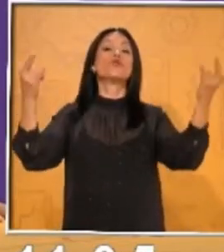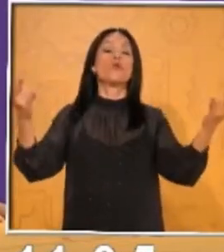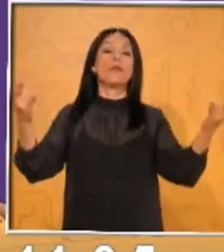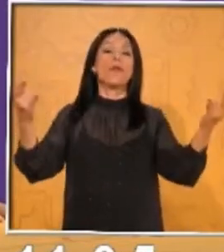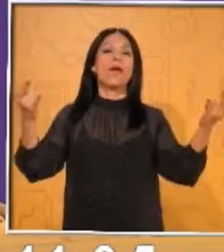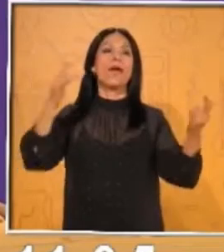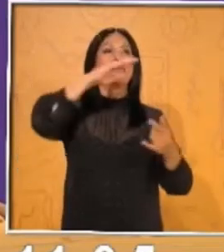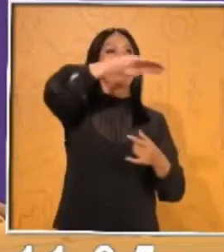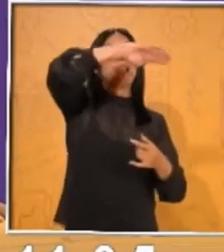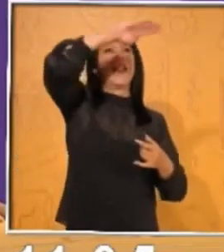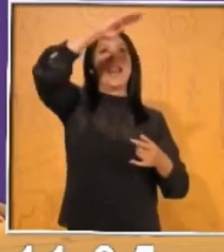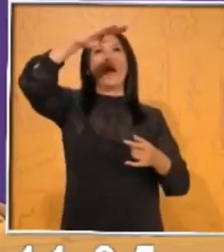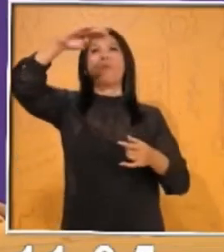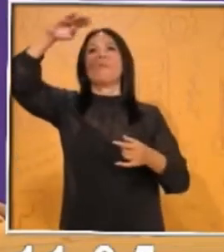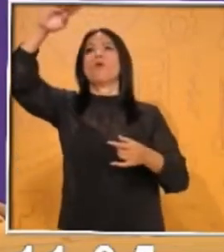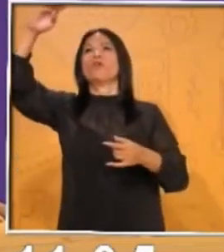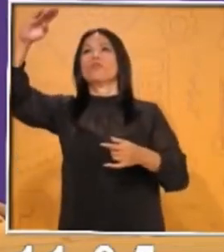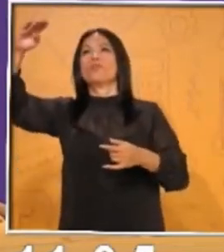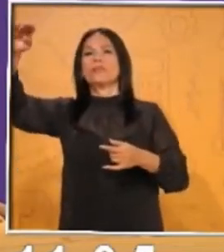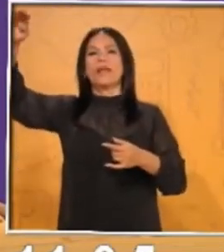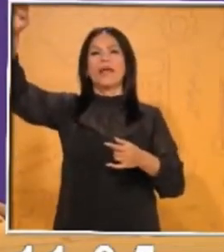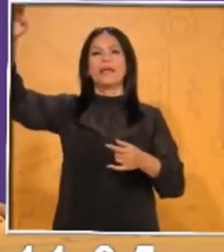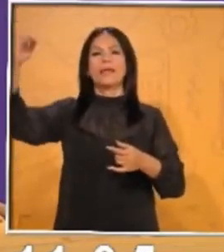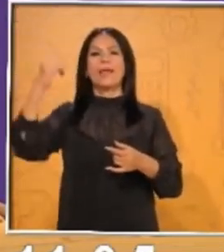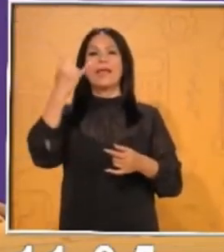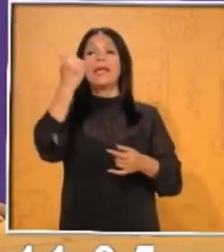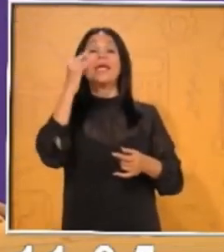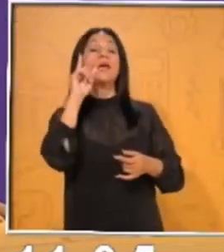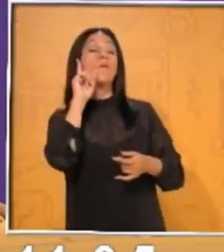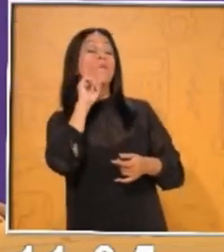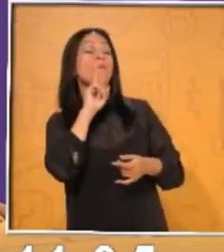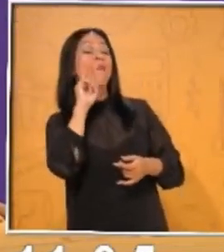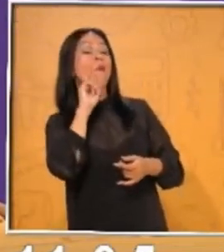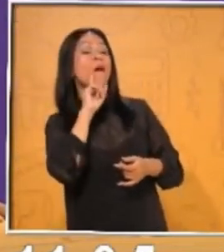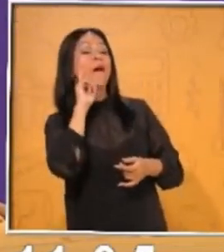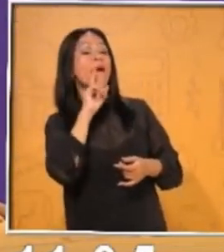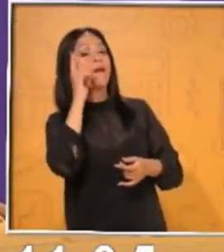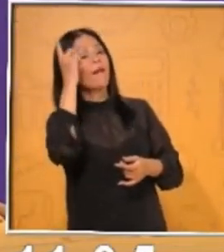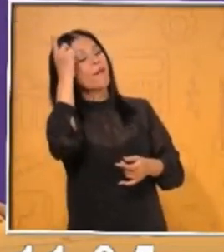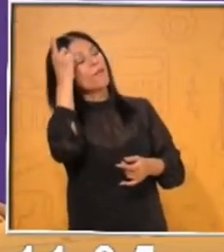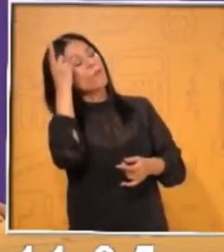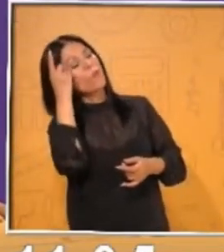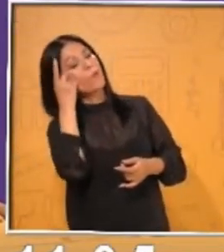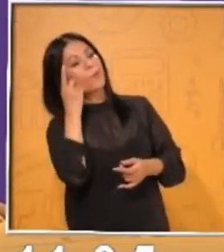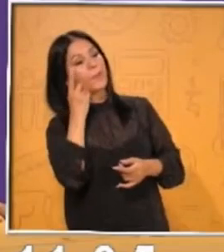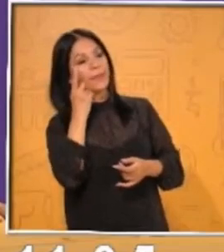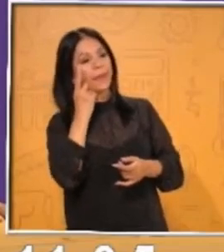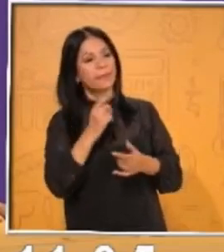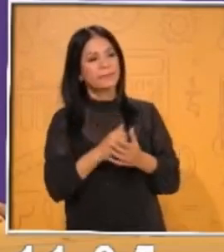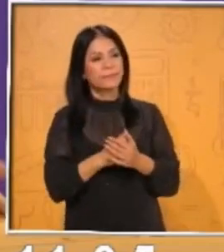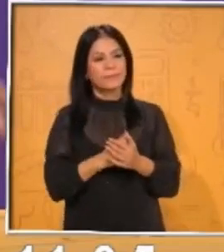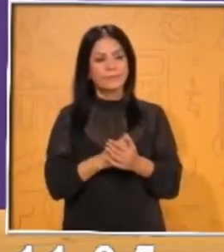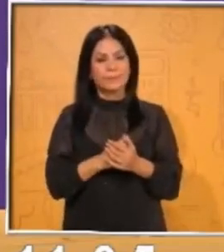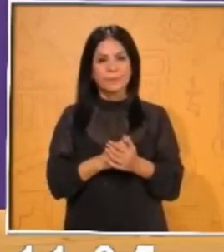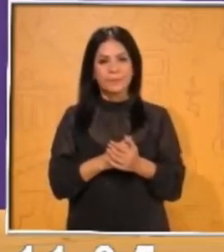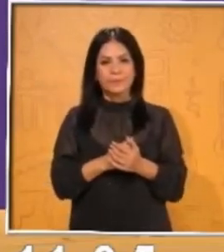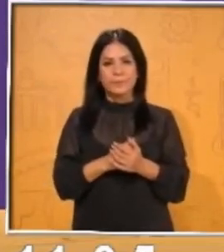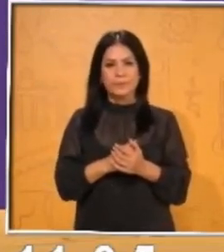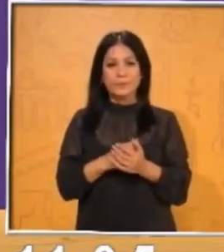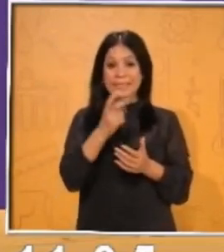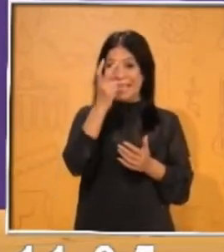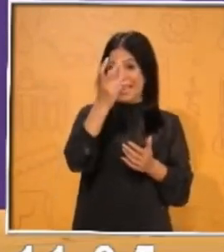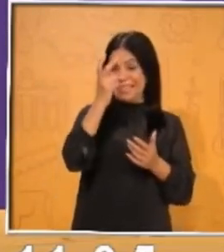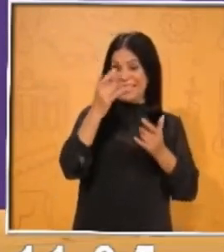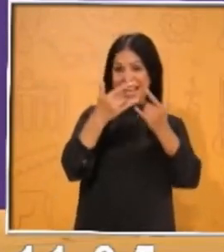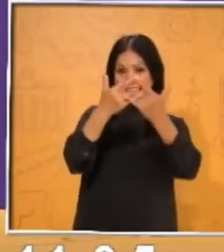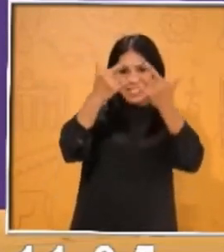Dormida? O Popocatépetl e Iztazíhuatl, ¿sabes a qué hace referencia? Bueno, esta leyenda